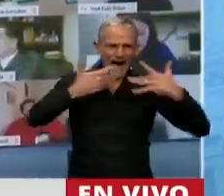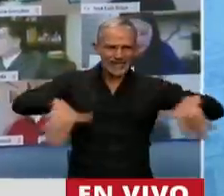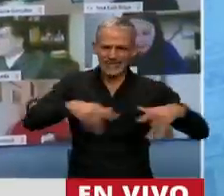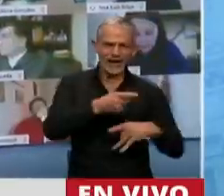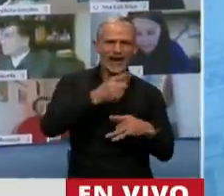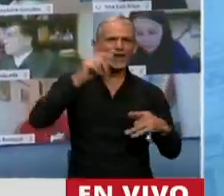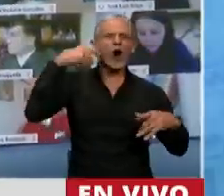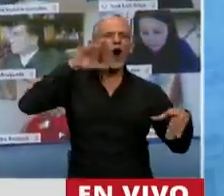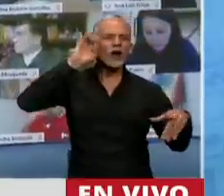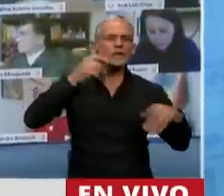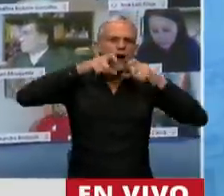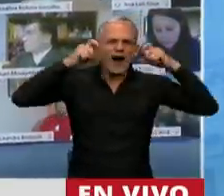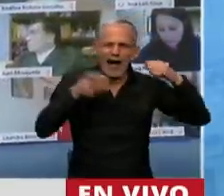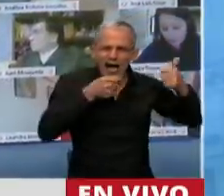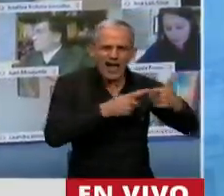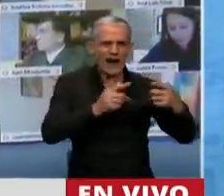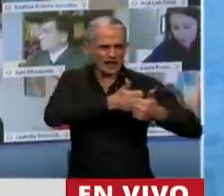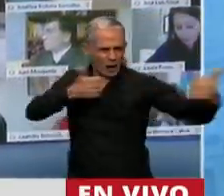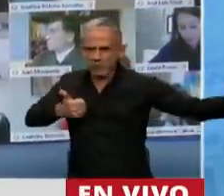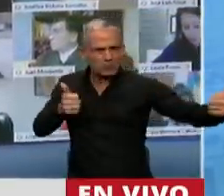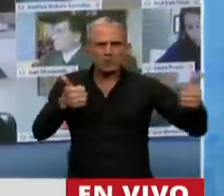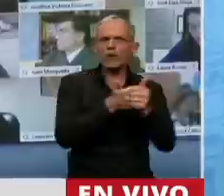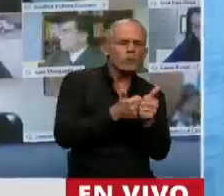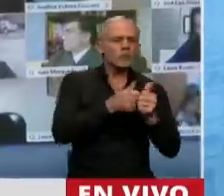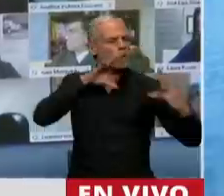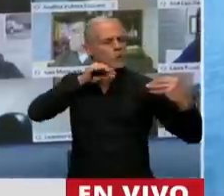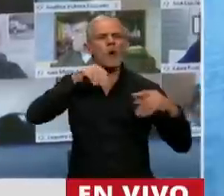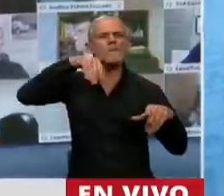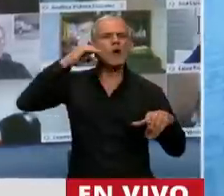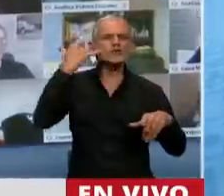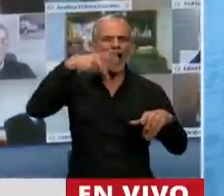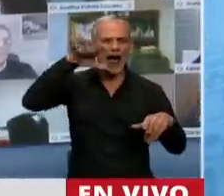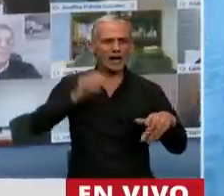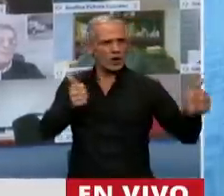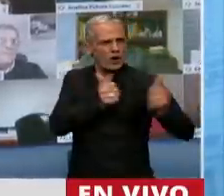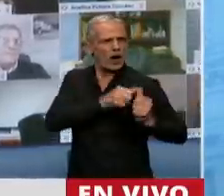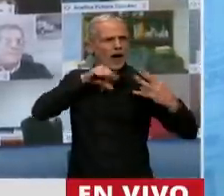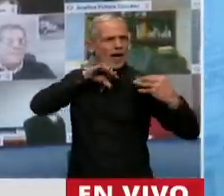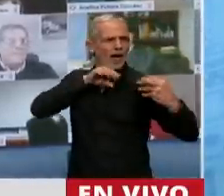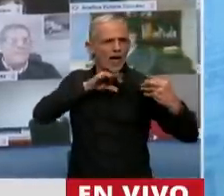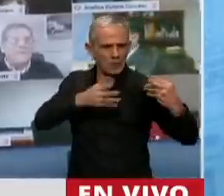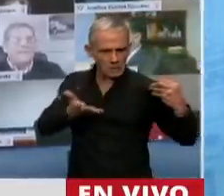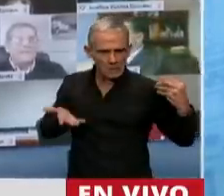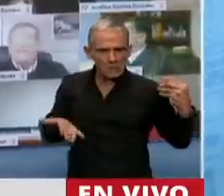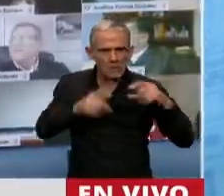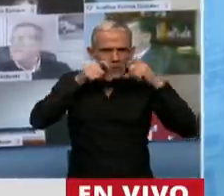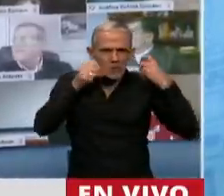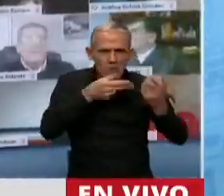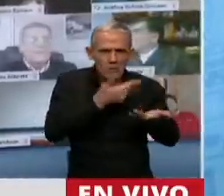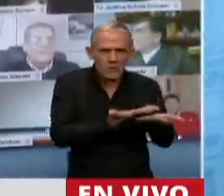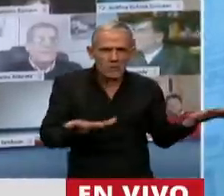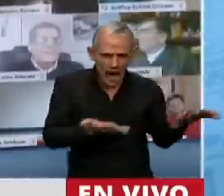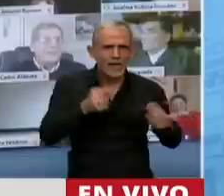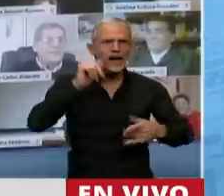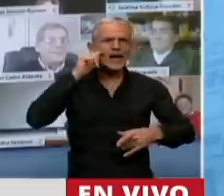argentinos, sin barbijo, sin distancia social, al lago de Moyano. Y lamento que se haya borrado el Presidente de